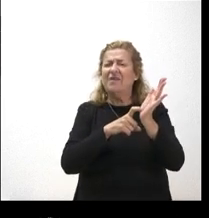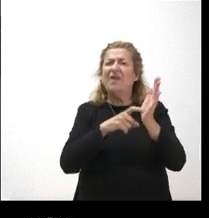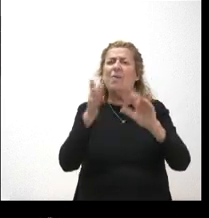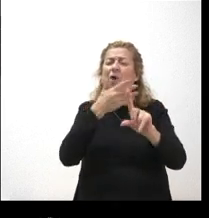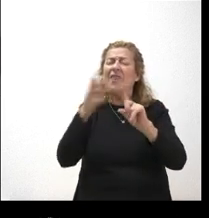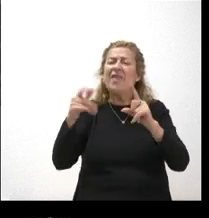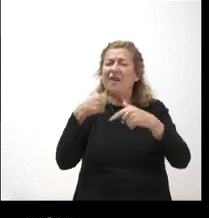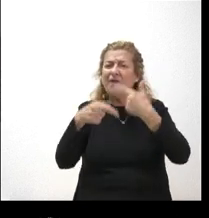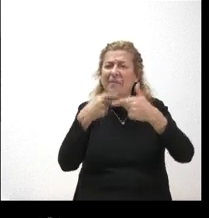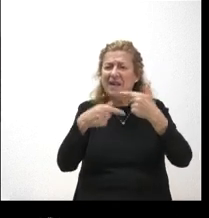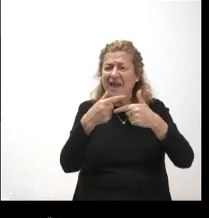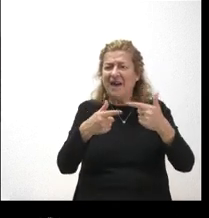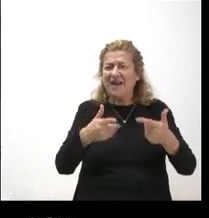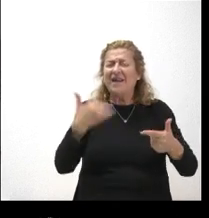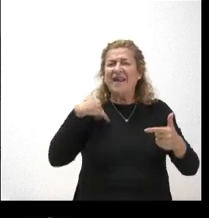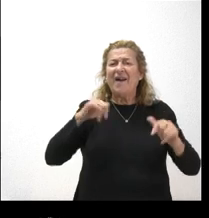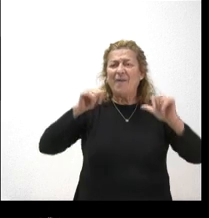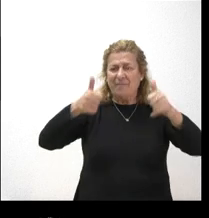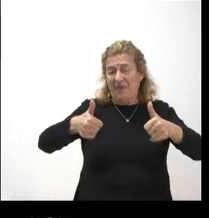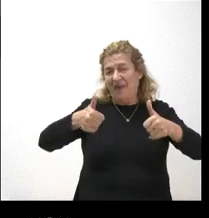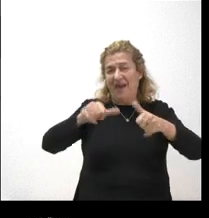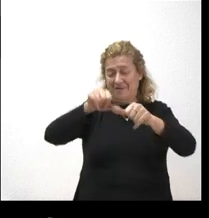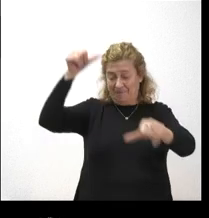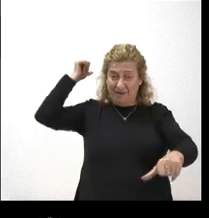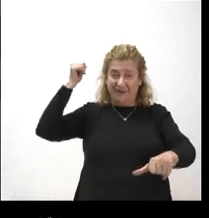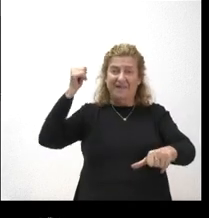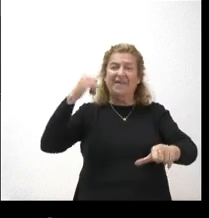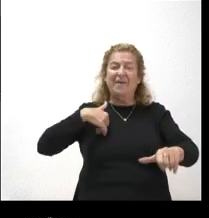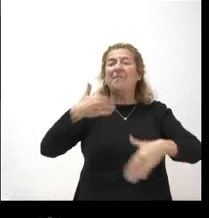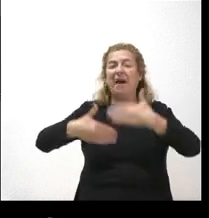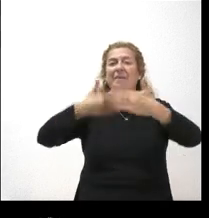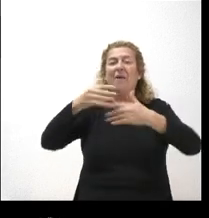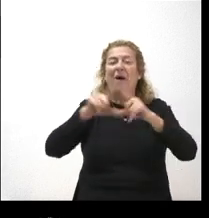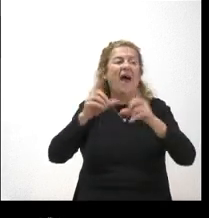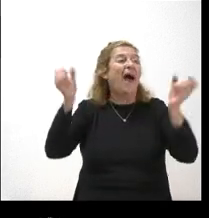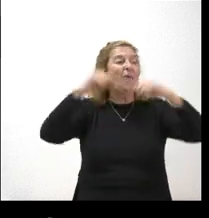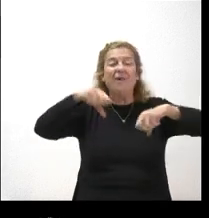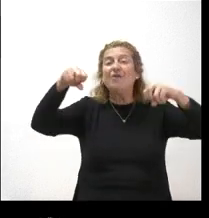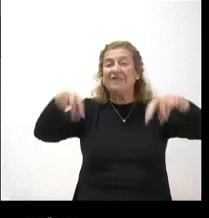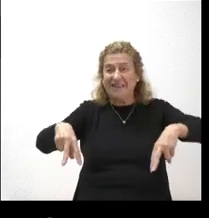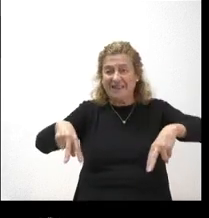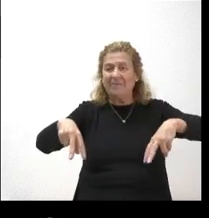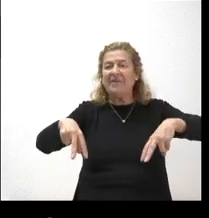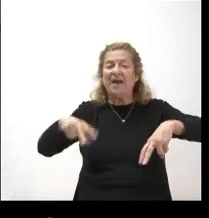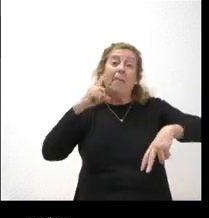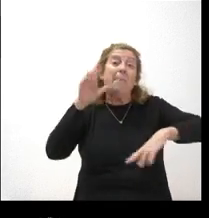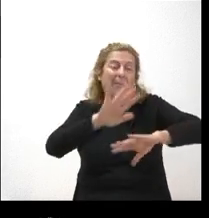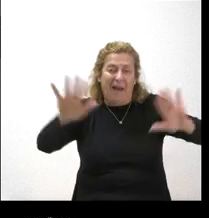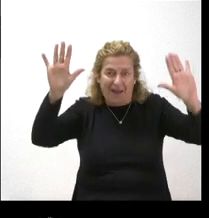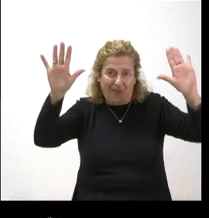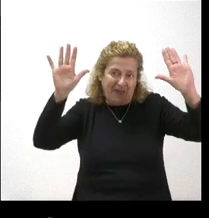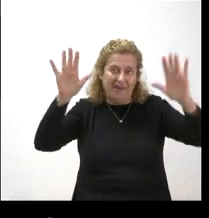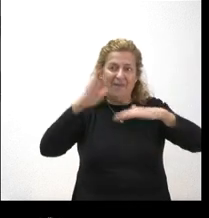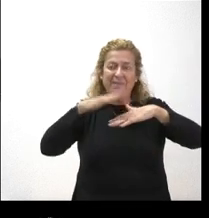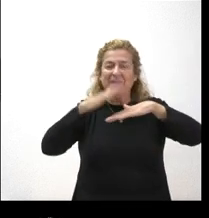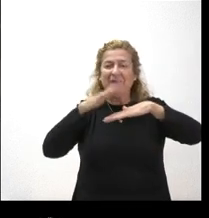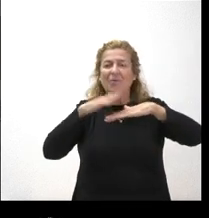colea desde que ha empezado esta legislatura sin llegar a ninguna parte? Parece ser por lo menos por lo